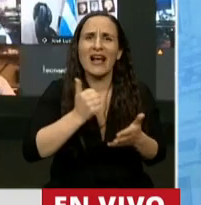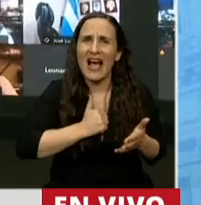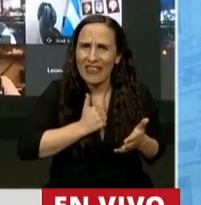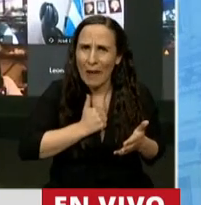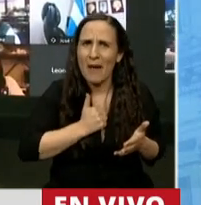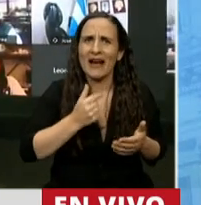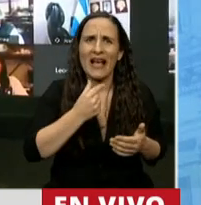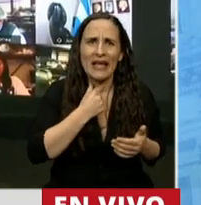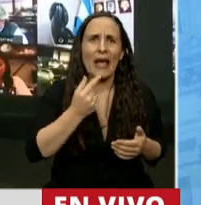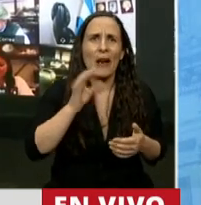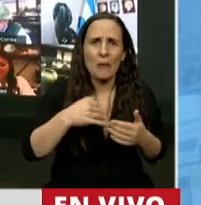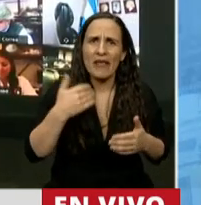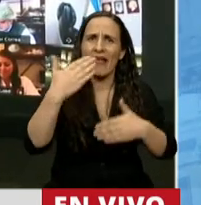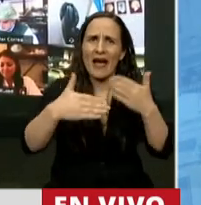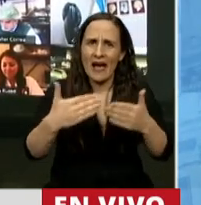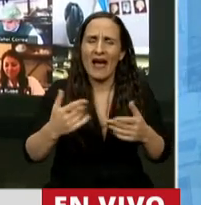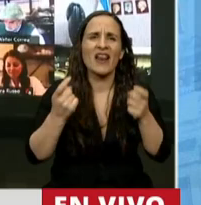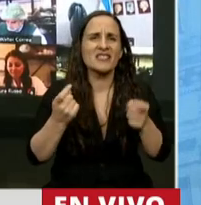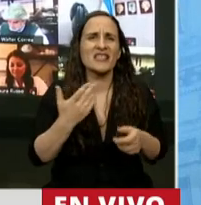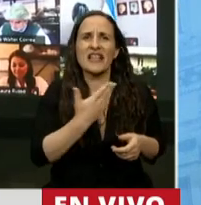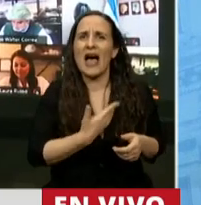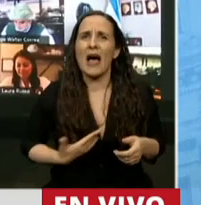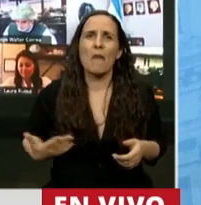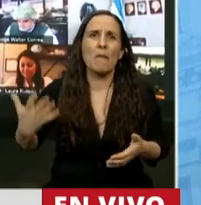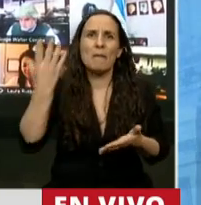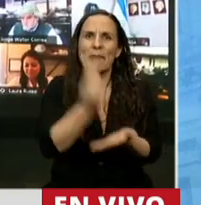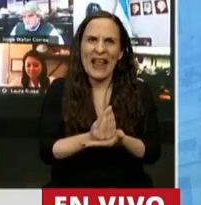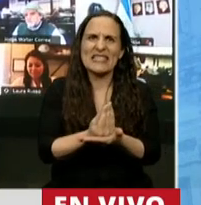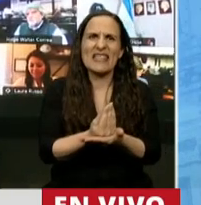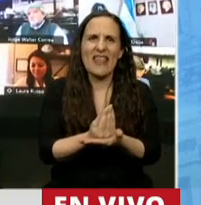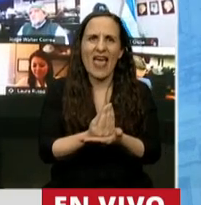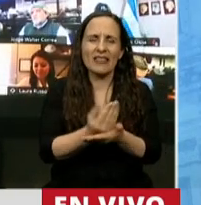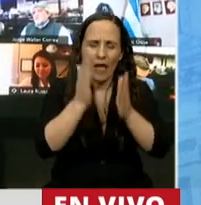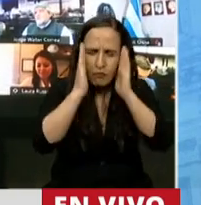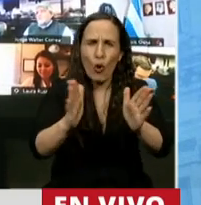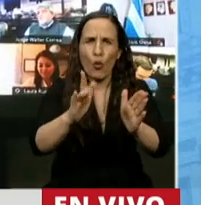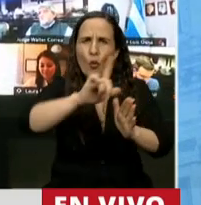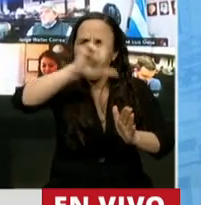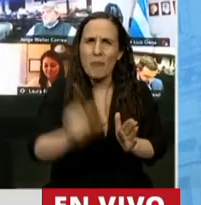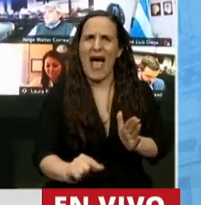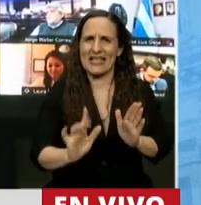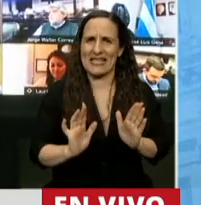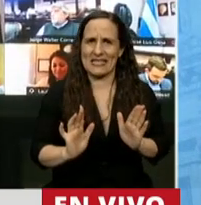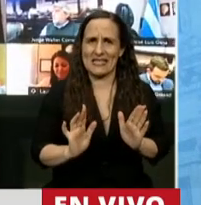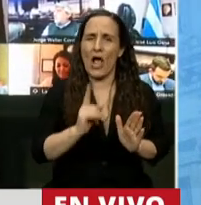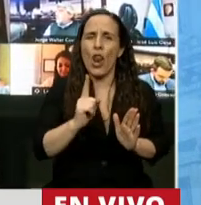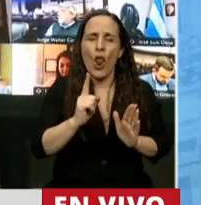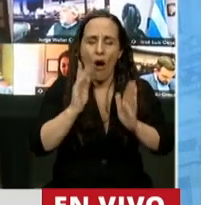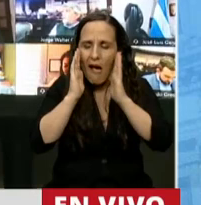necesitamos un presidente que piense al país y no que piense con un sentido